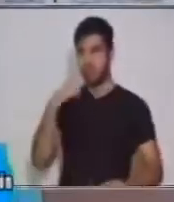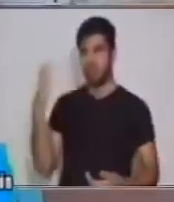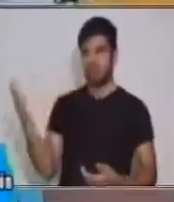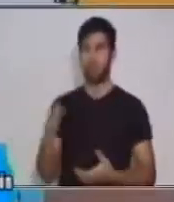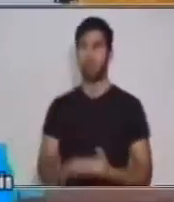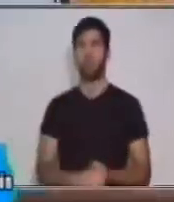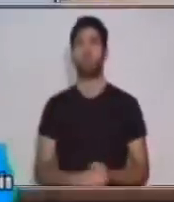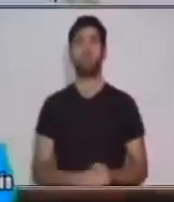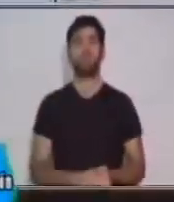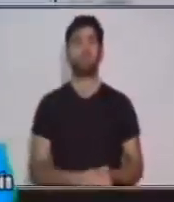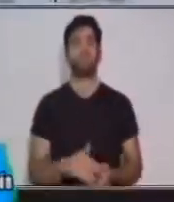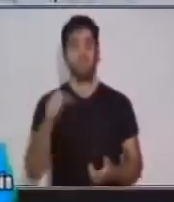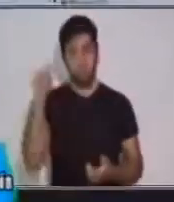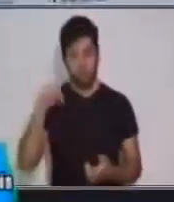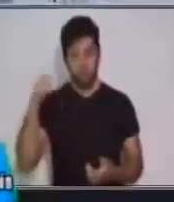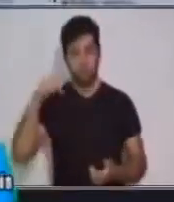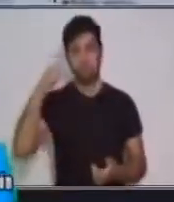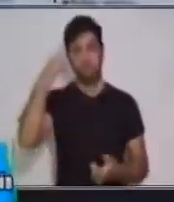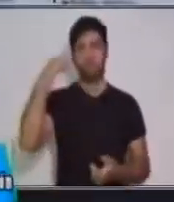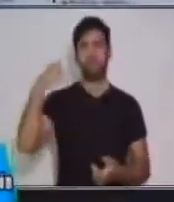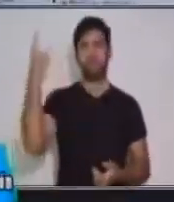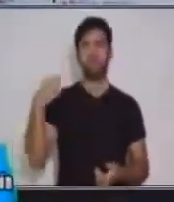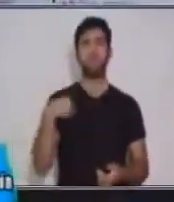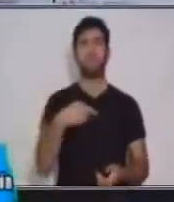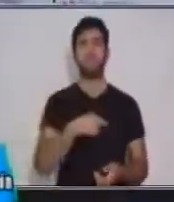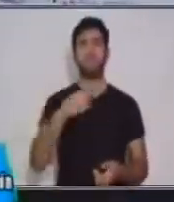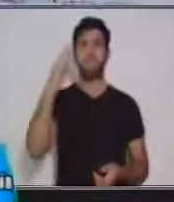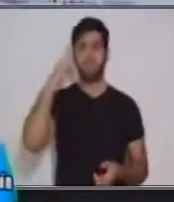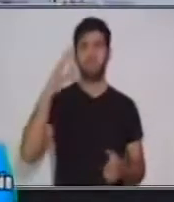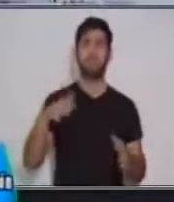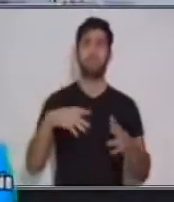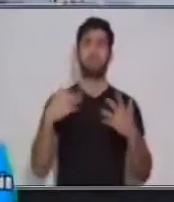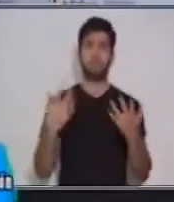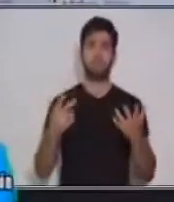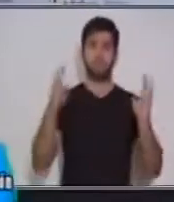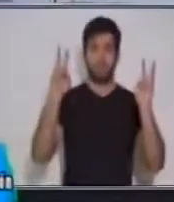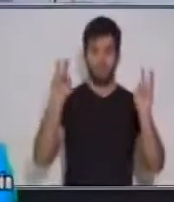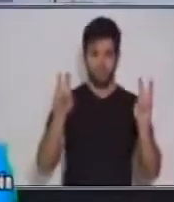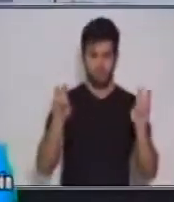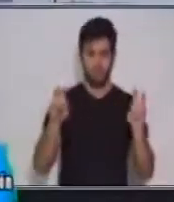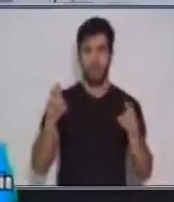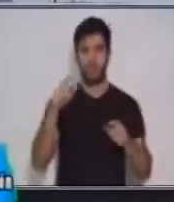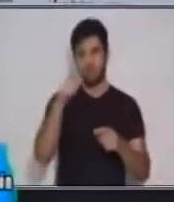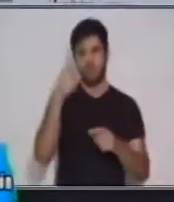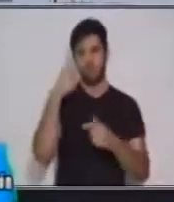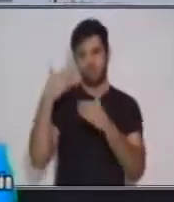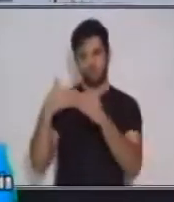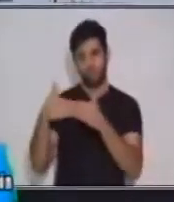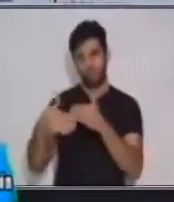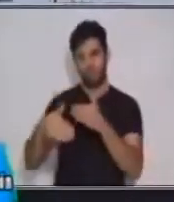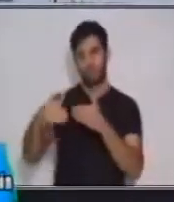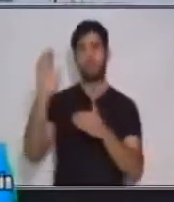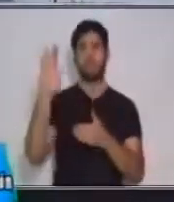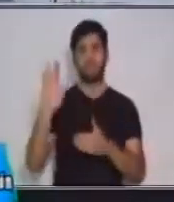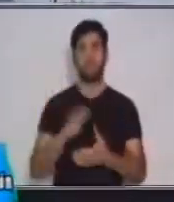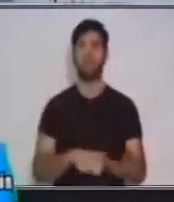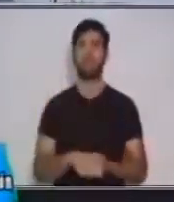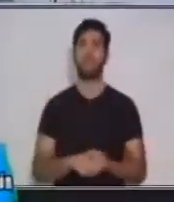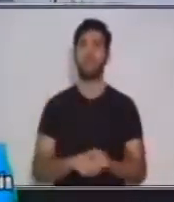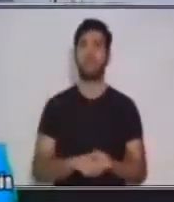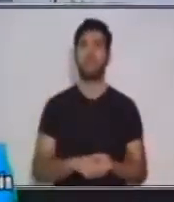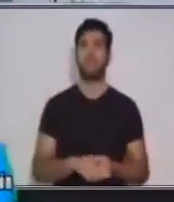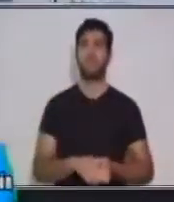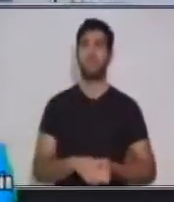daremos inicio recordando ciertos temas que has visto durante tu estancia en la primaria